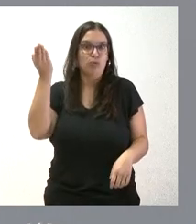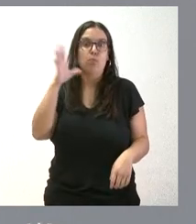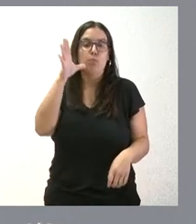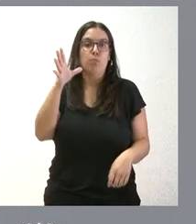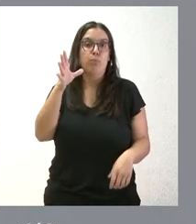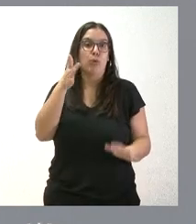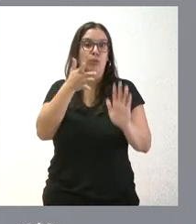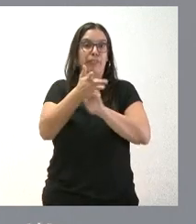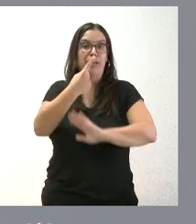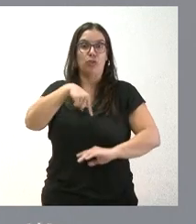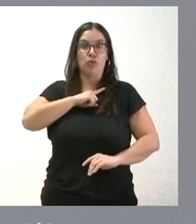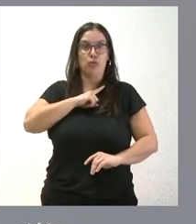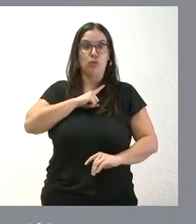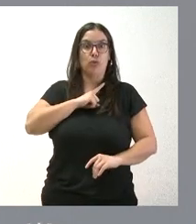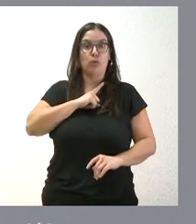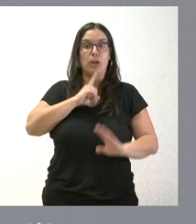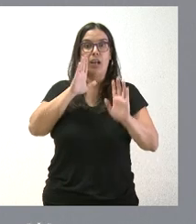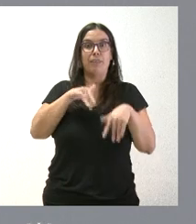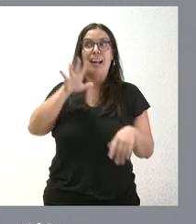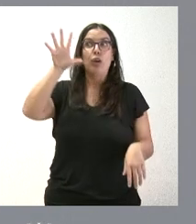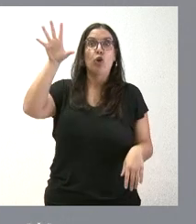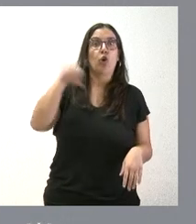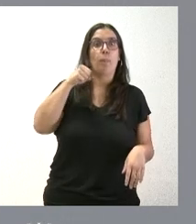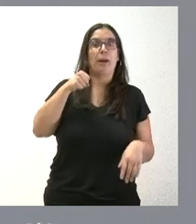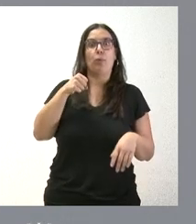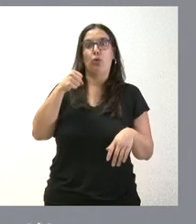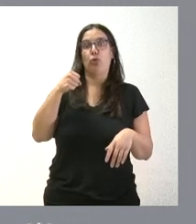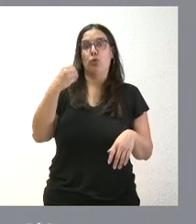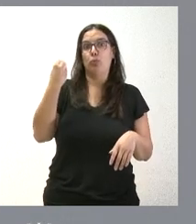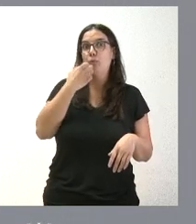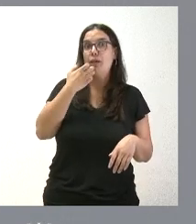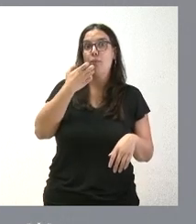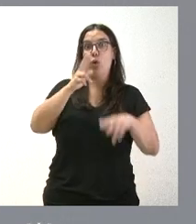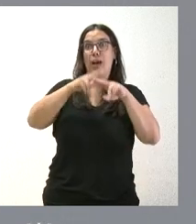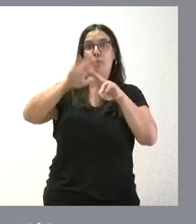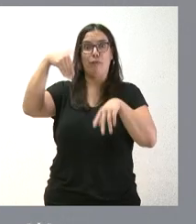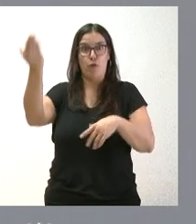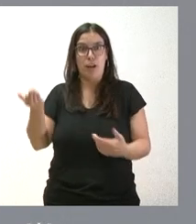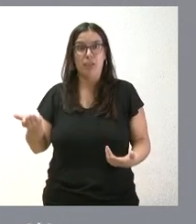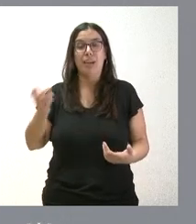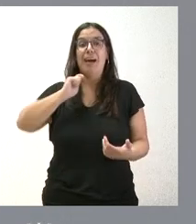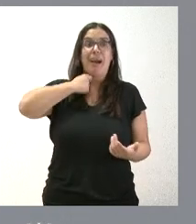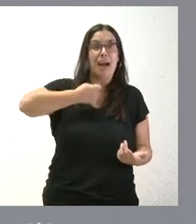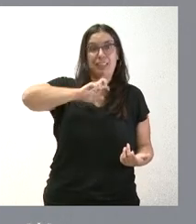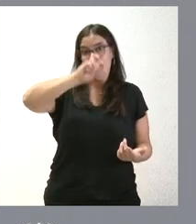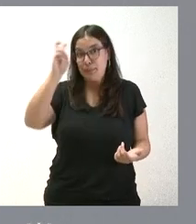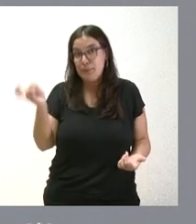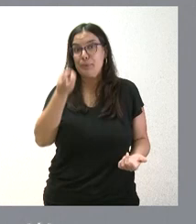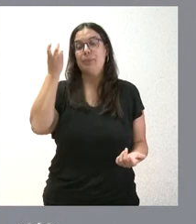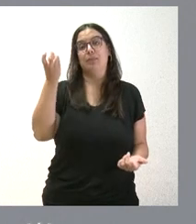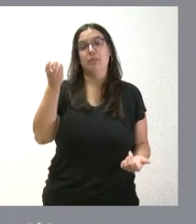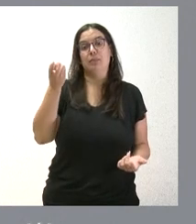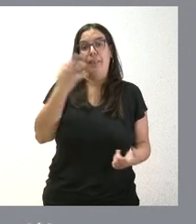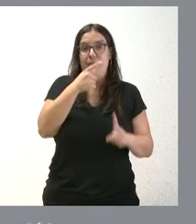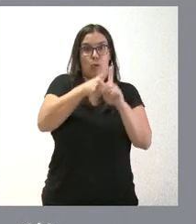convertido en un país importador en mayor medida de combustibles fósiles, el gas y otros, que tienen que ser